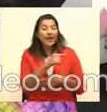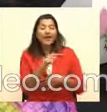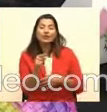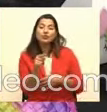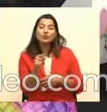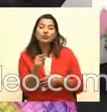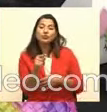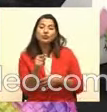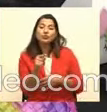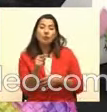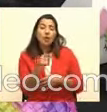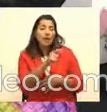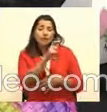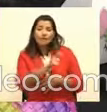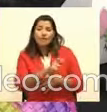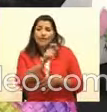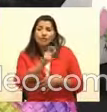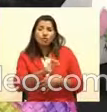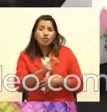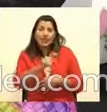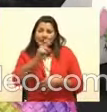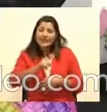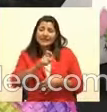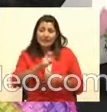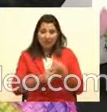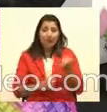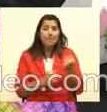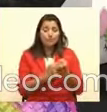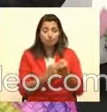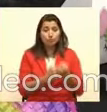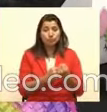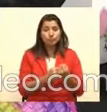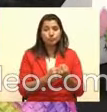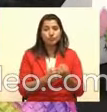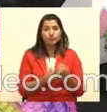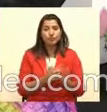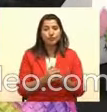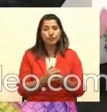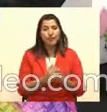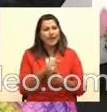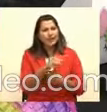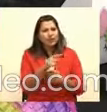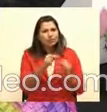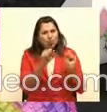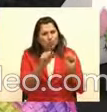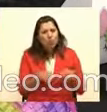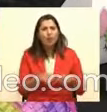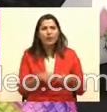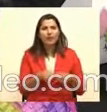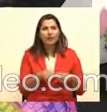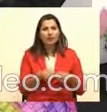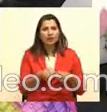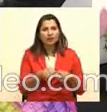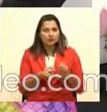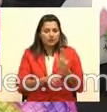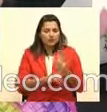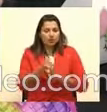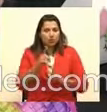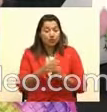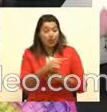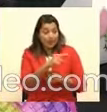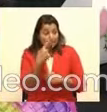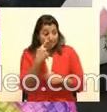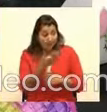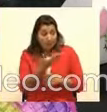son personas que necesitan ese apoyo, ¿verdad? De poderse soltar, de poder ser quienes son y vean, ahí está.